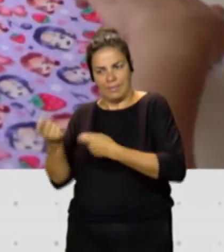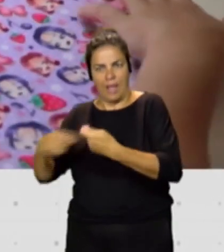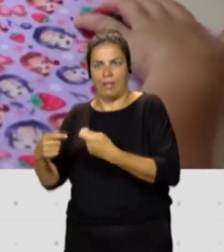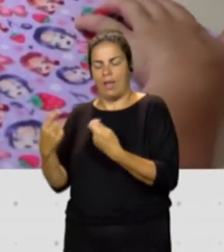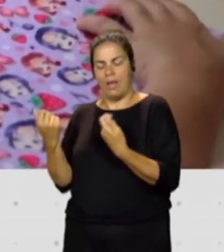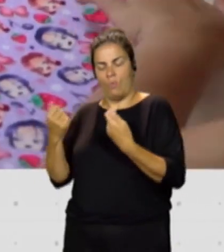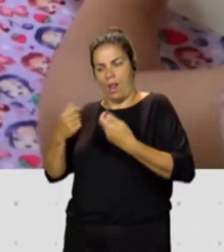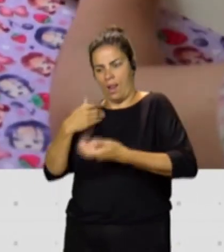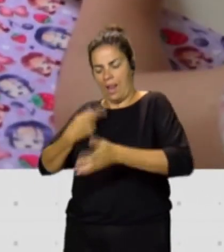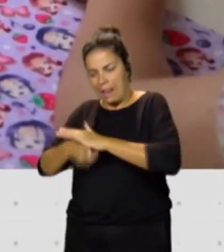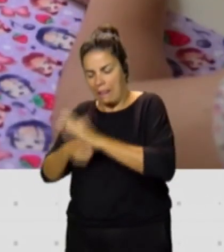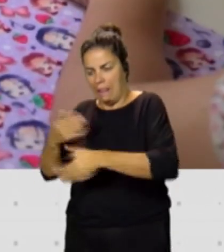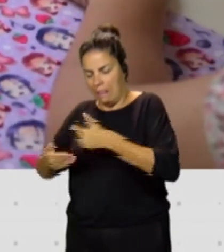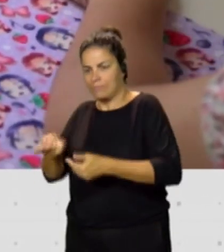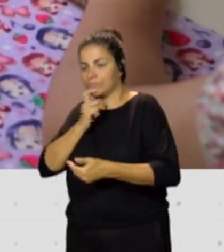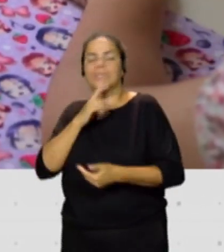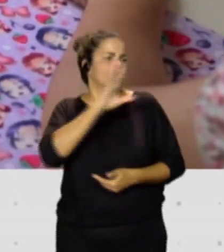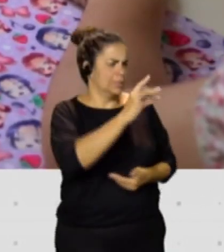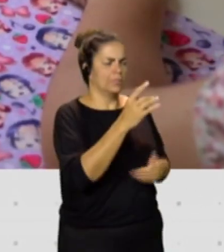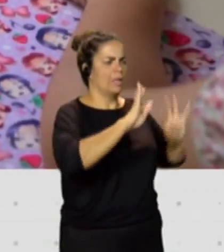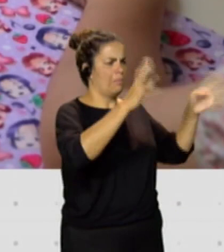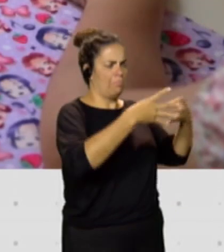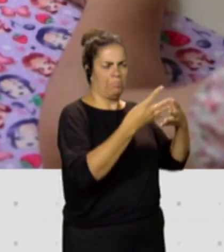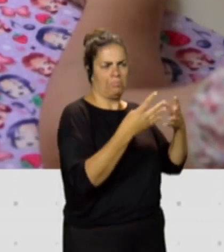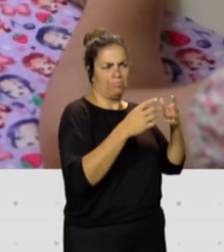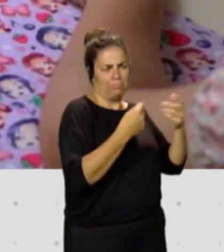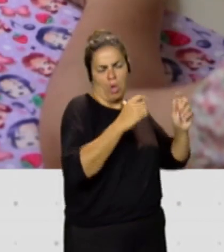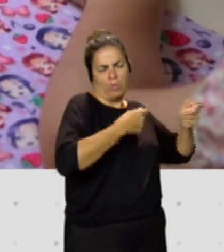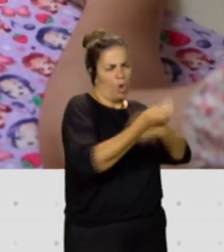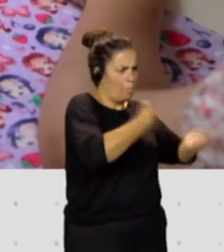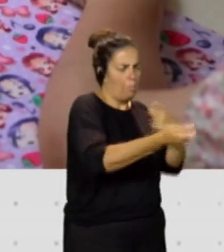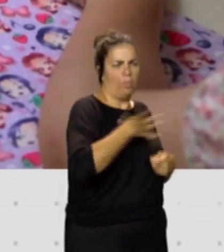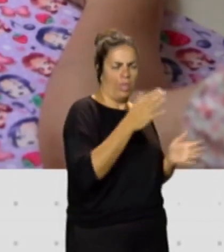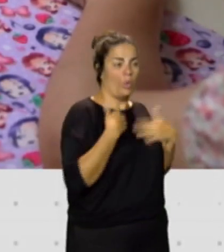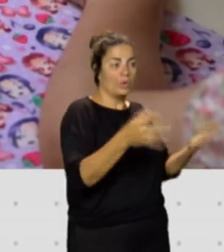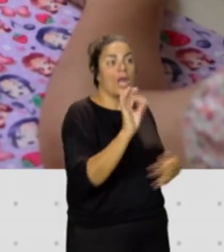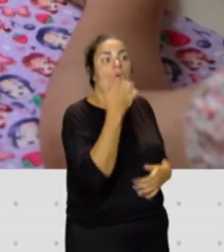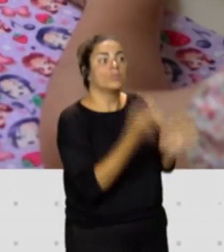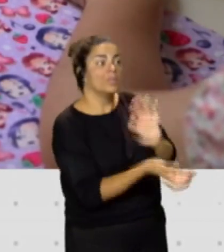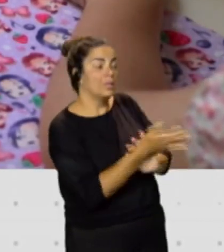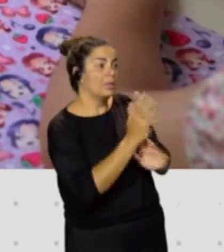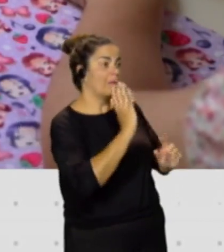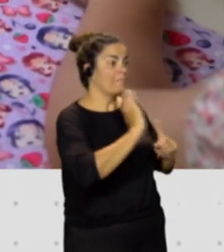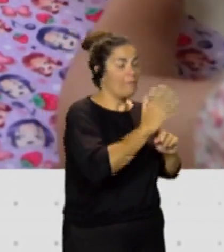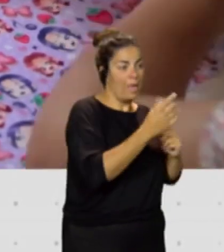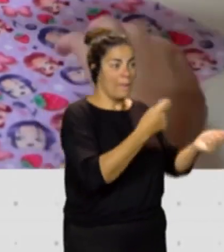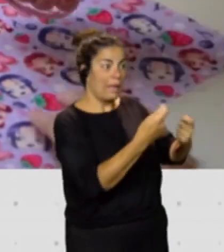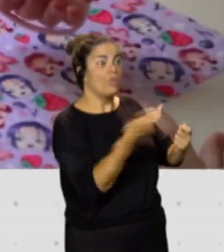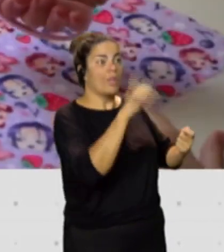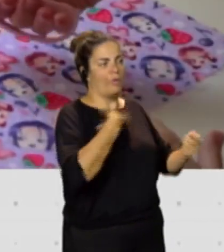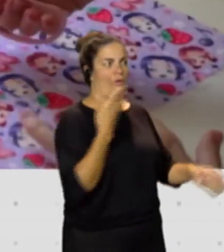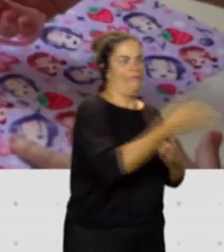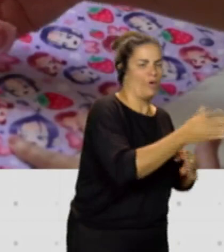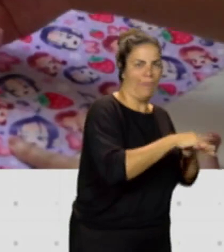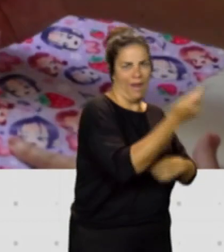puedes comprar cuando quieras y también voy a markets o eventos cuando surgen y cuando puedo ir, pues también para vender en físico. No mucha gente que